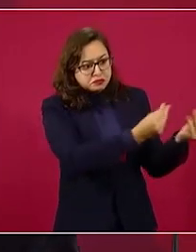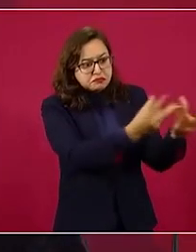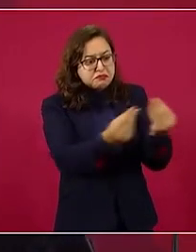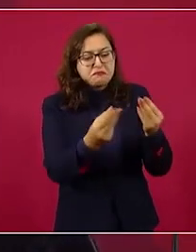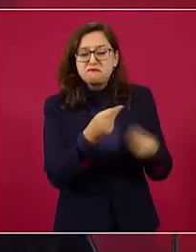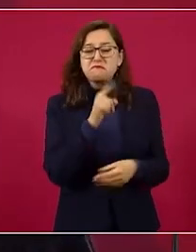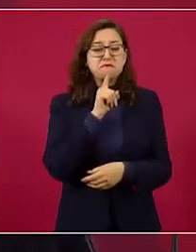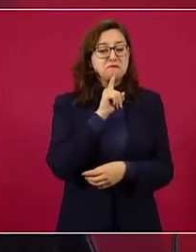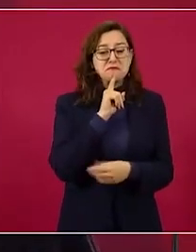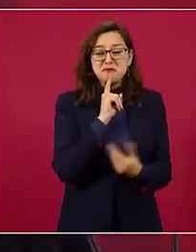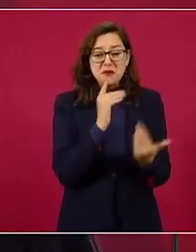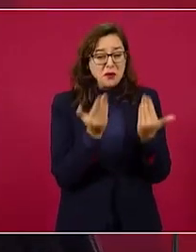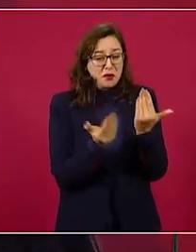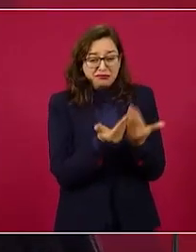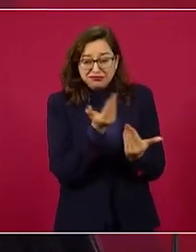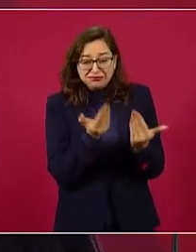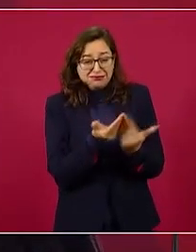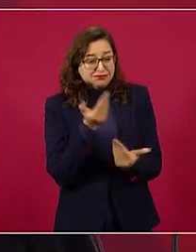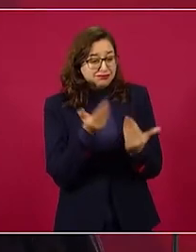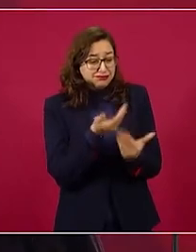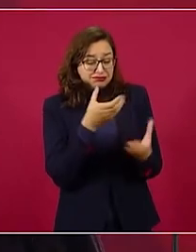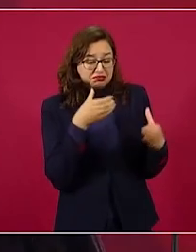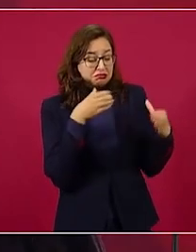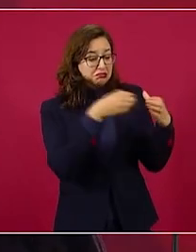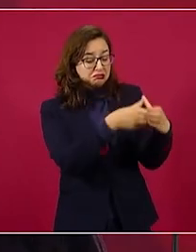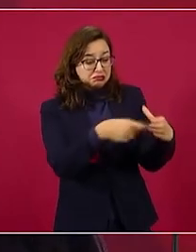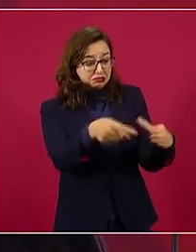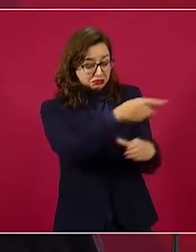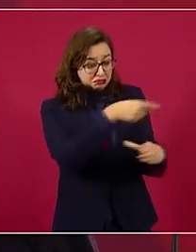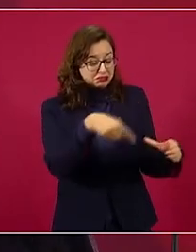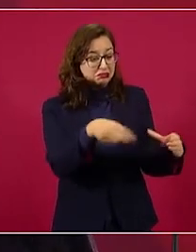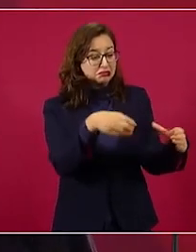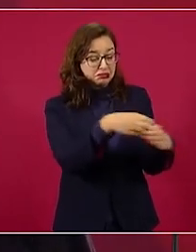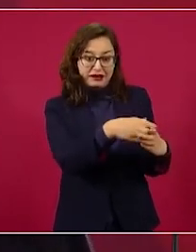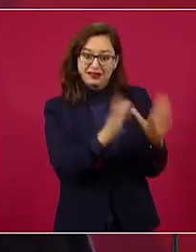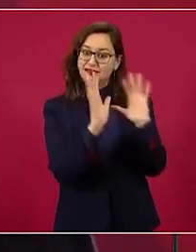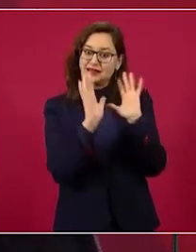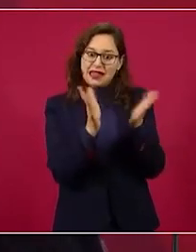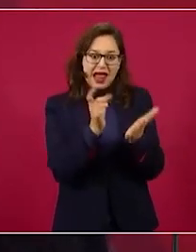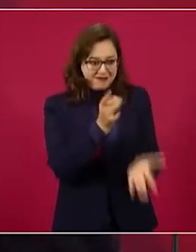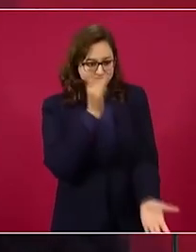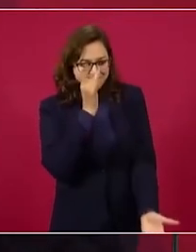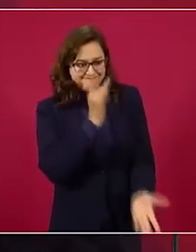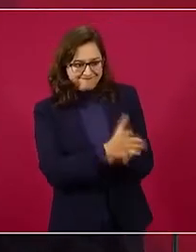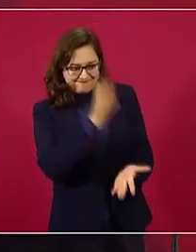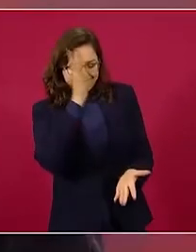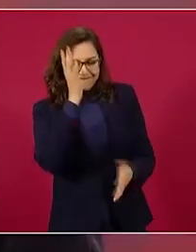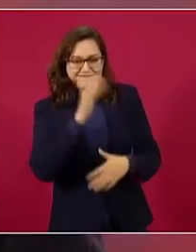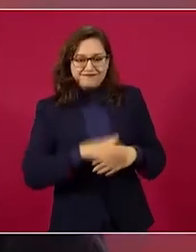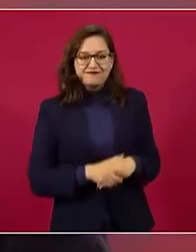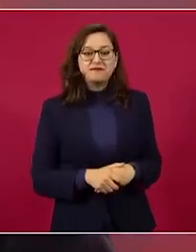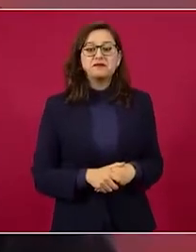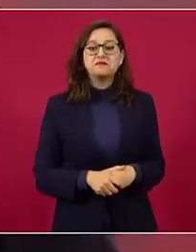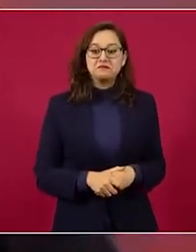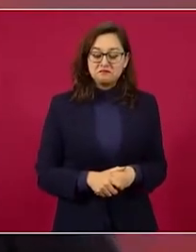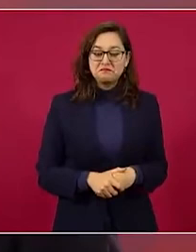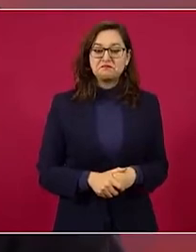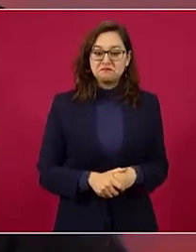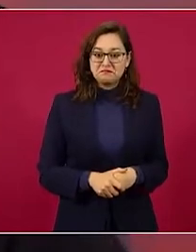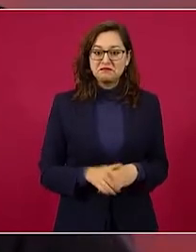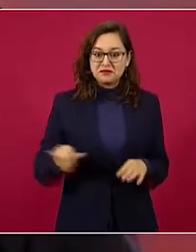llegar a ese nivel y fue